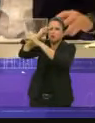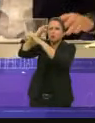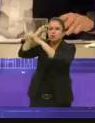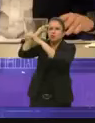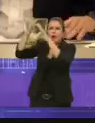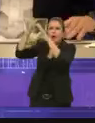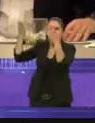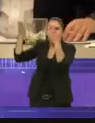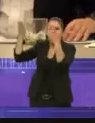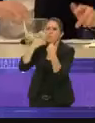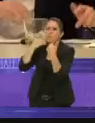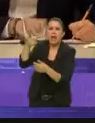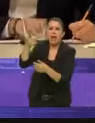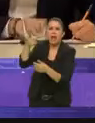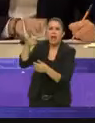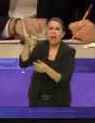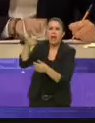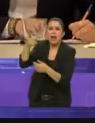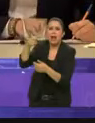pueden entender.